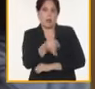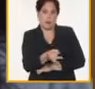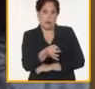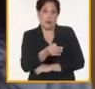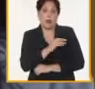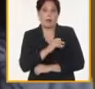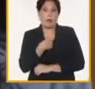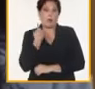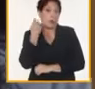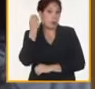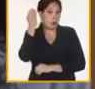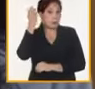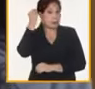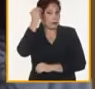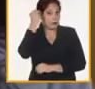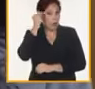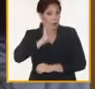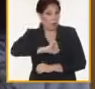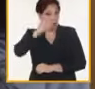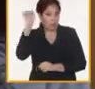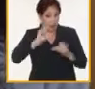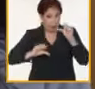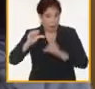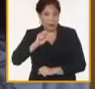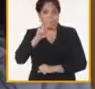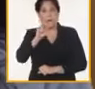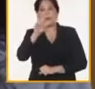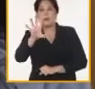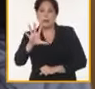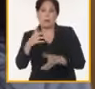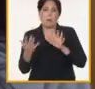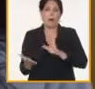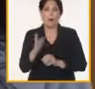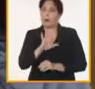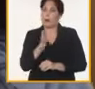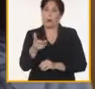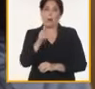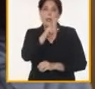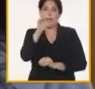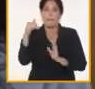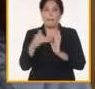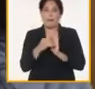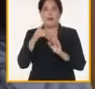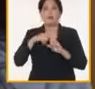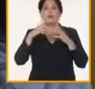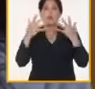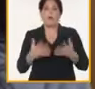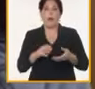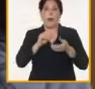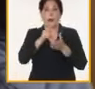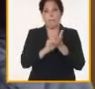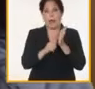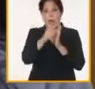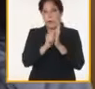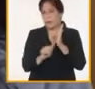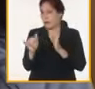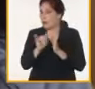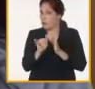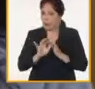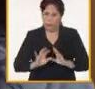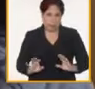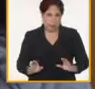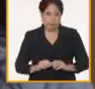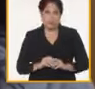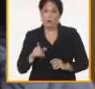esto lo hacemos bien, podríamos tener para el 2025 alrededor de 100,000 toneladas de maíz grano. Que